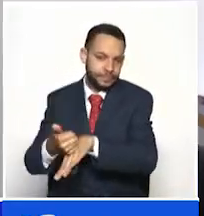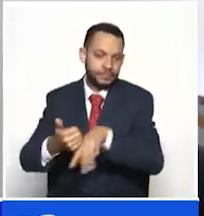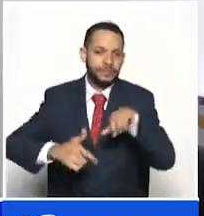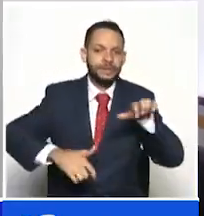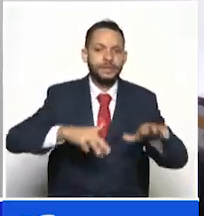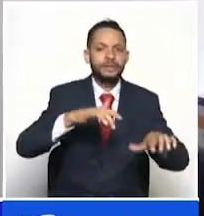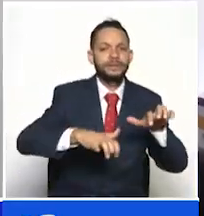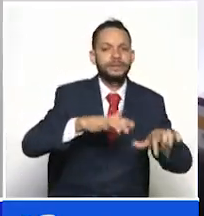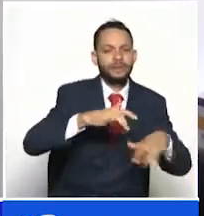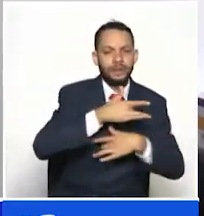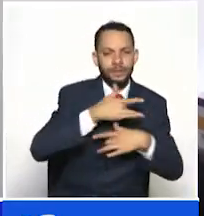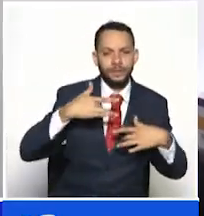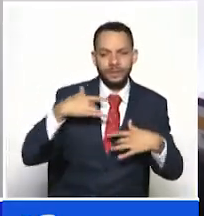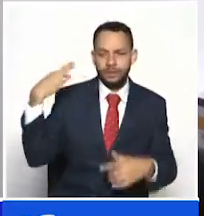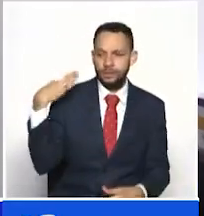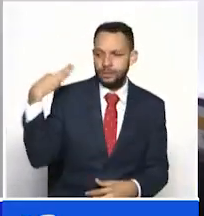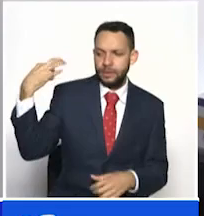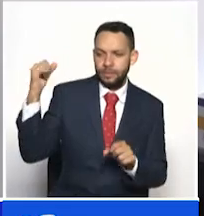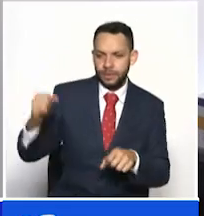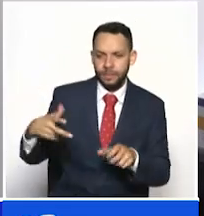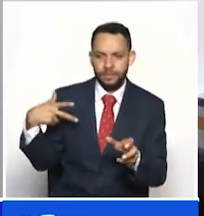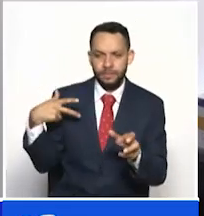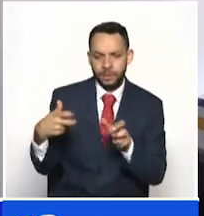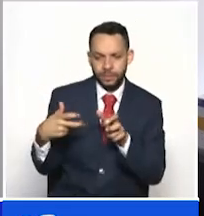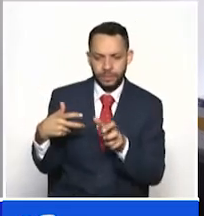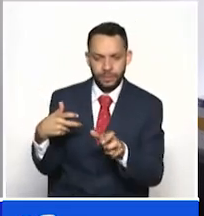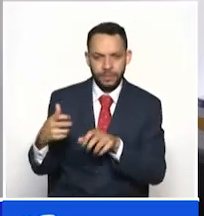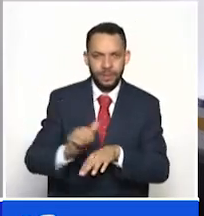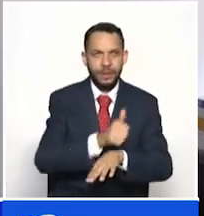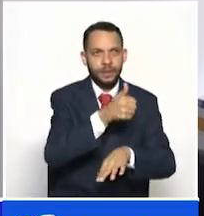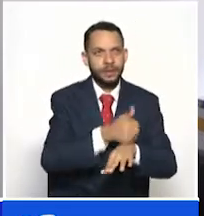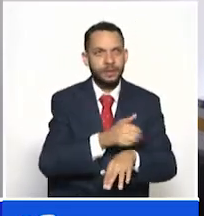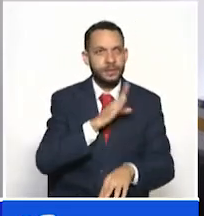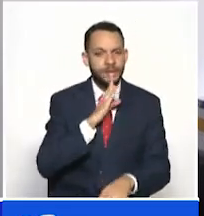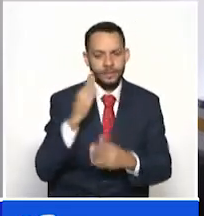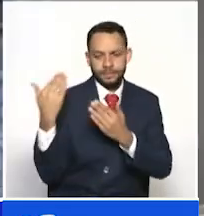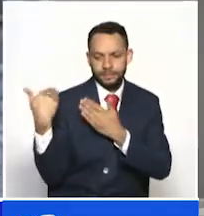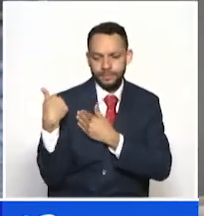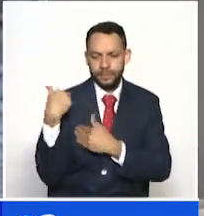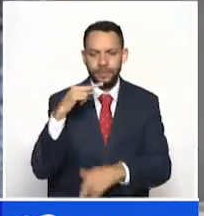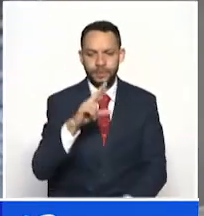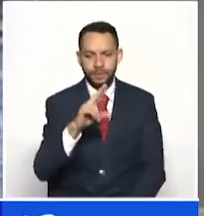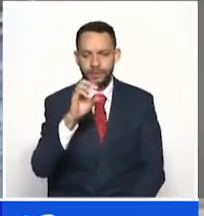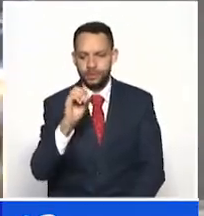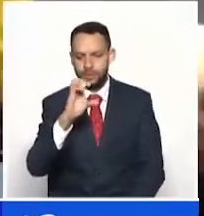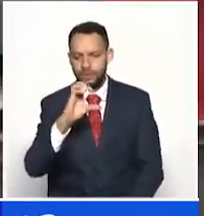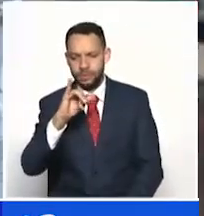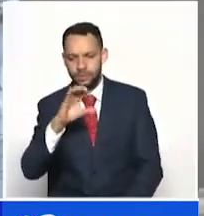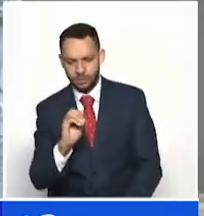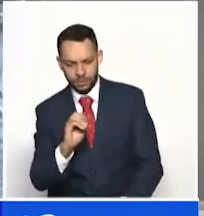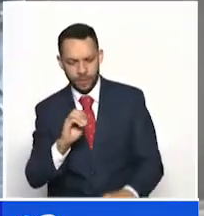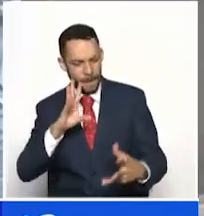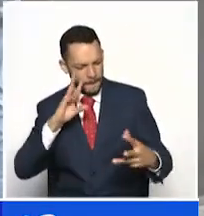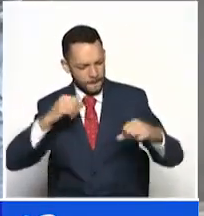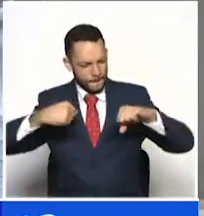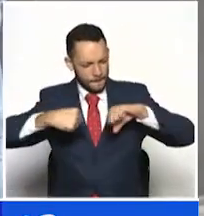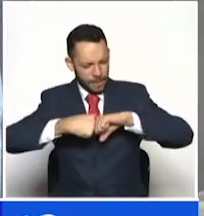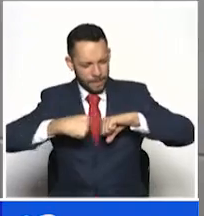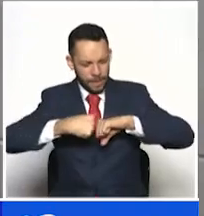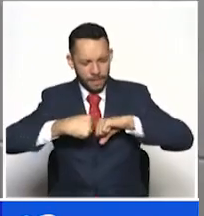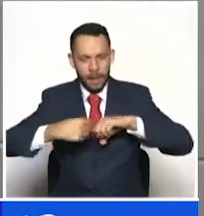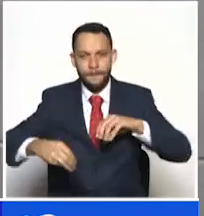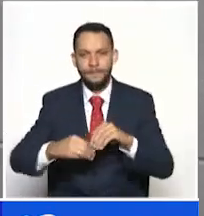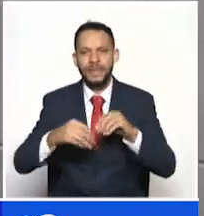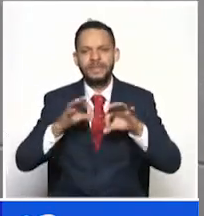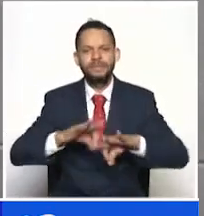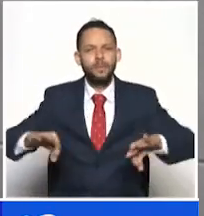de Salud. Dentro del respaldo de la actual gerencia, en cabeza de Rocío Acosta, a todos los loteros, está el articularlos a la era digital, que